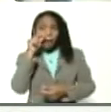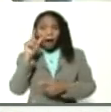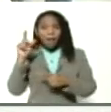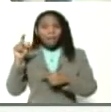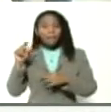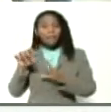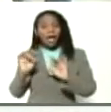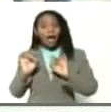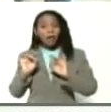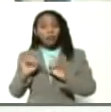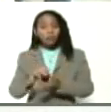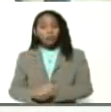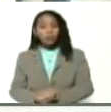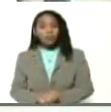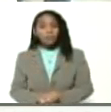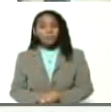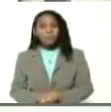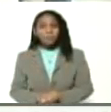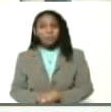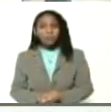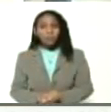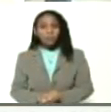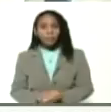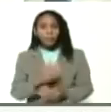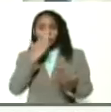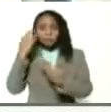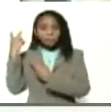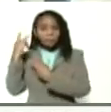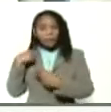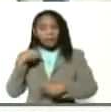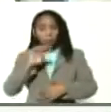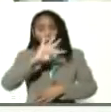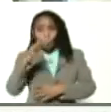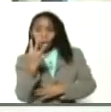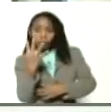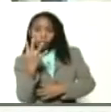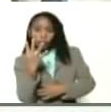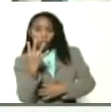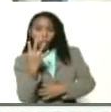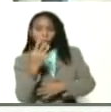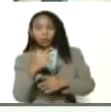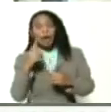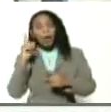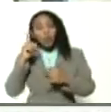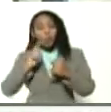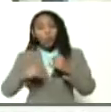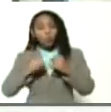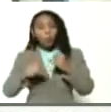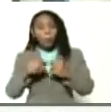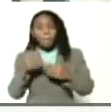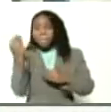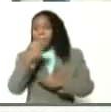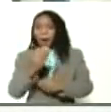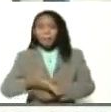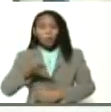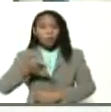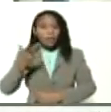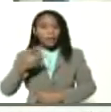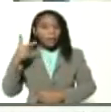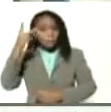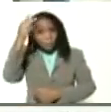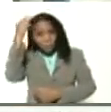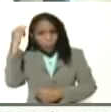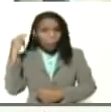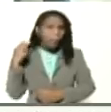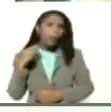es una raza cárnica, como podemos ver, los cuartos traseros que es uno de los cortes más preciados en los